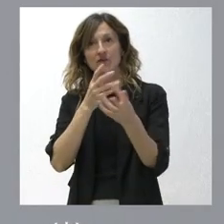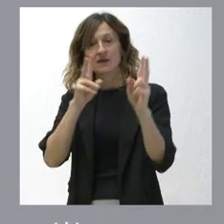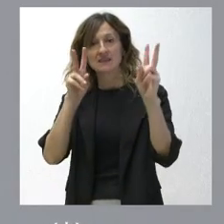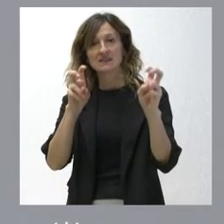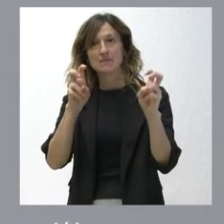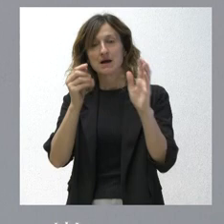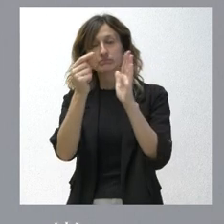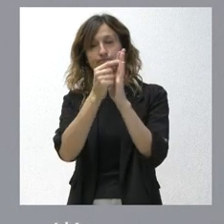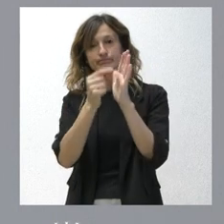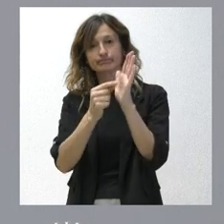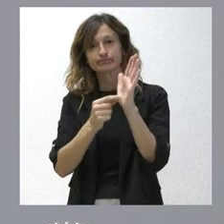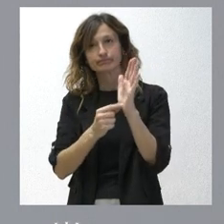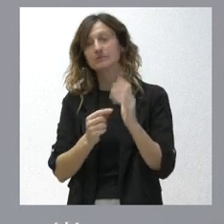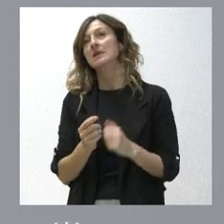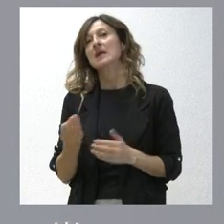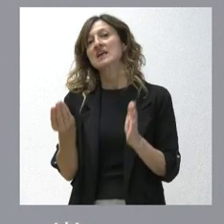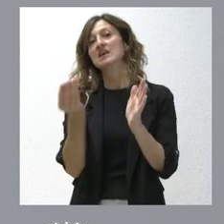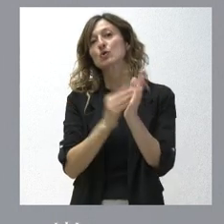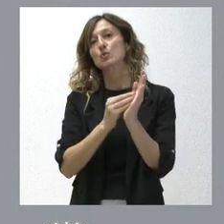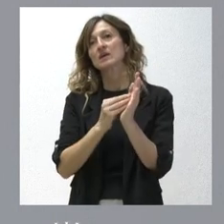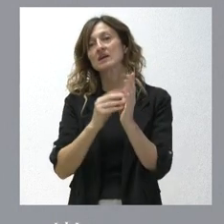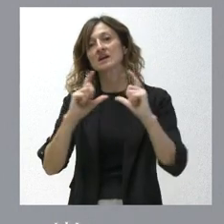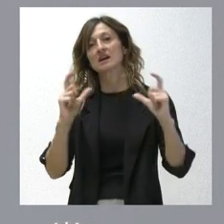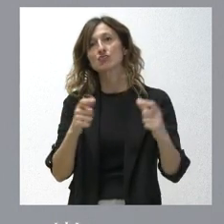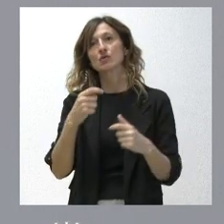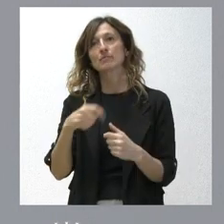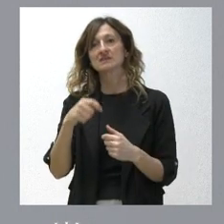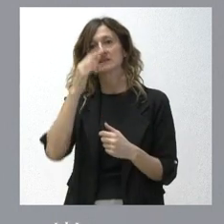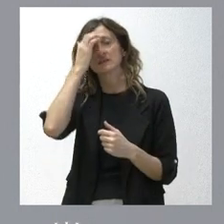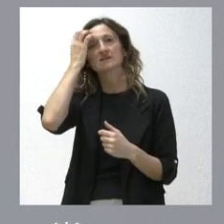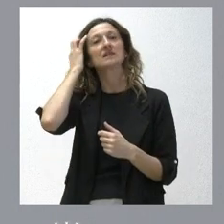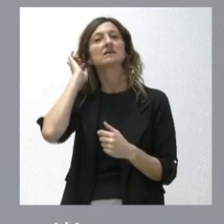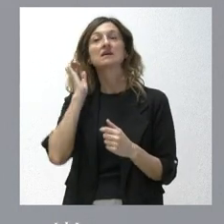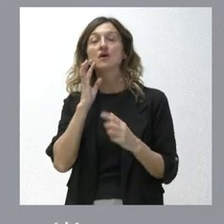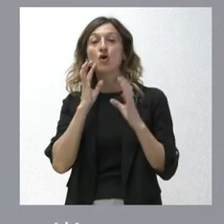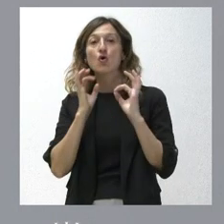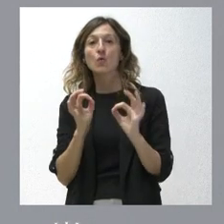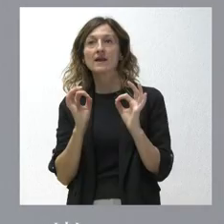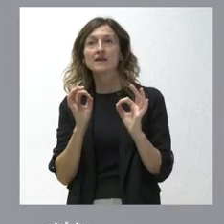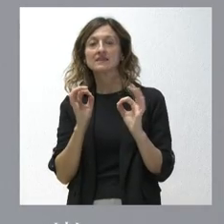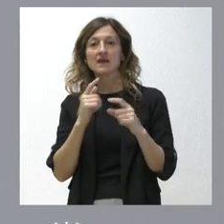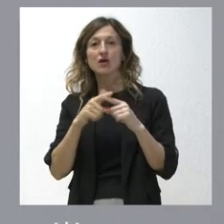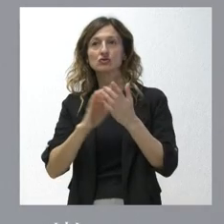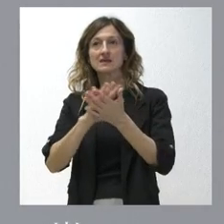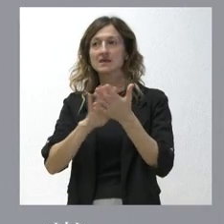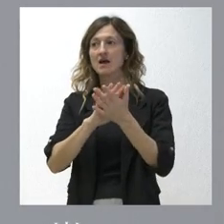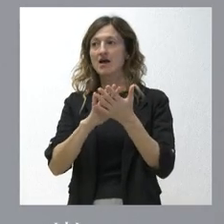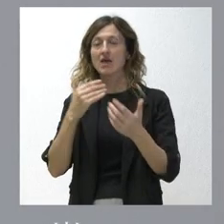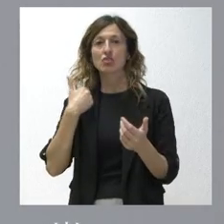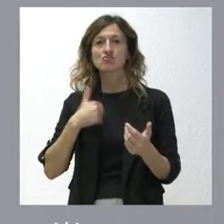nuestro juicio, tienen que incluirse en esa conferencia de presidentes, que es coherente con lo que ya les hemos planteado en alguna ocasión